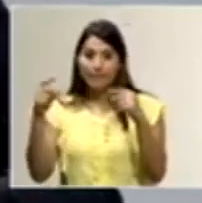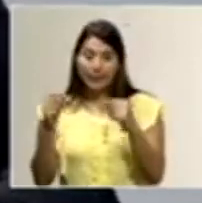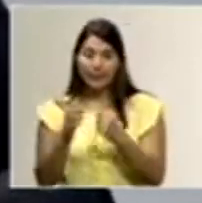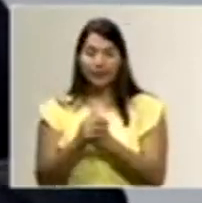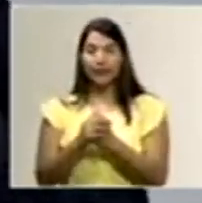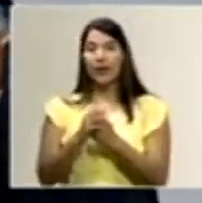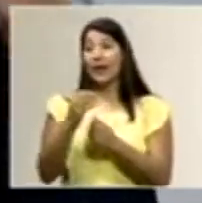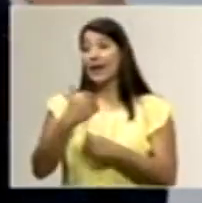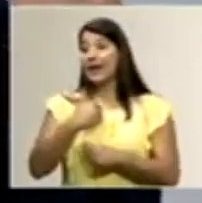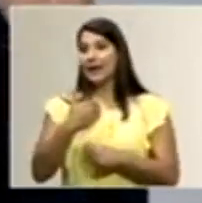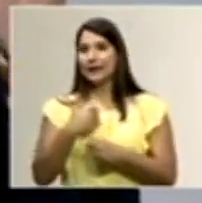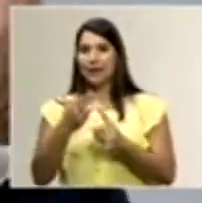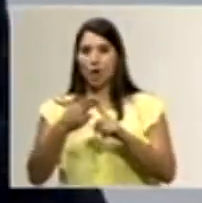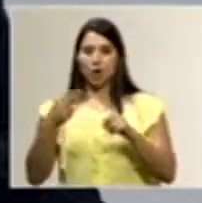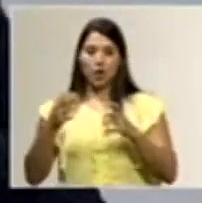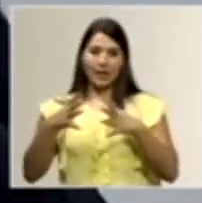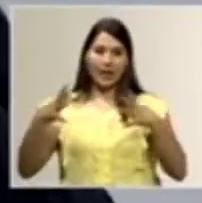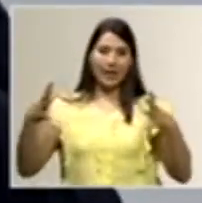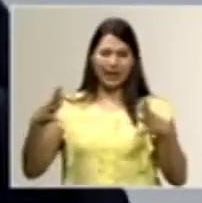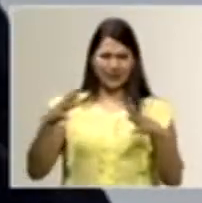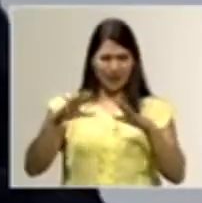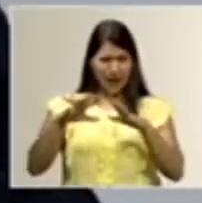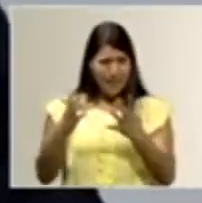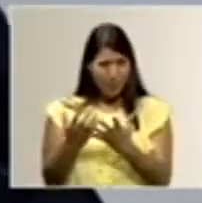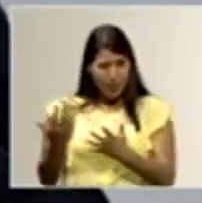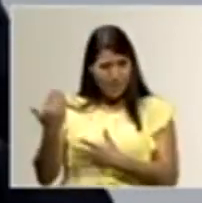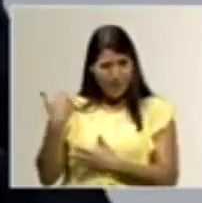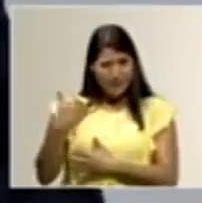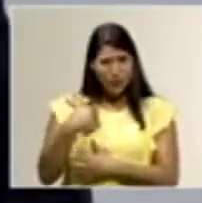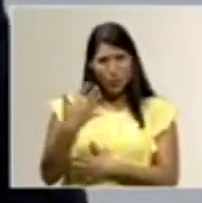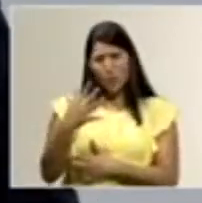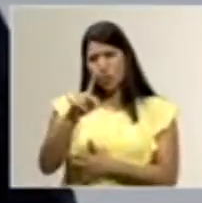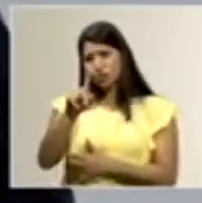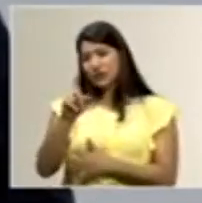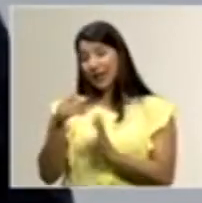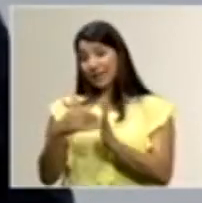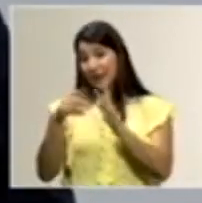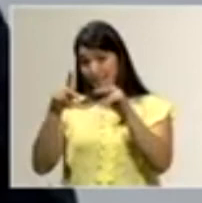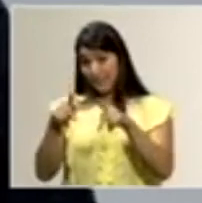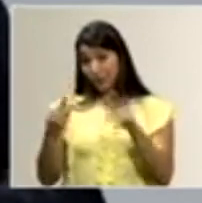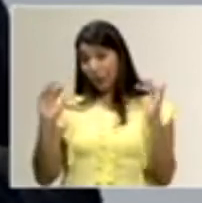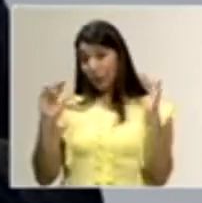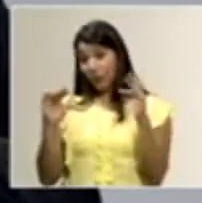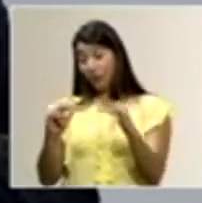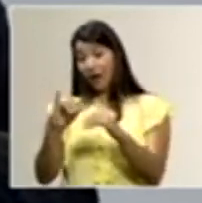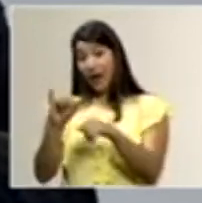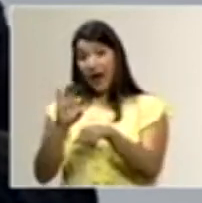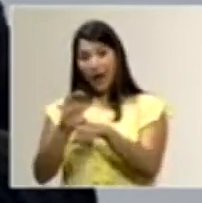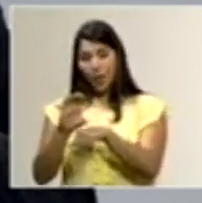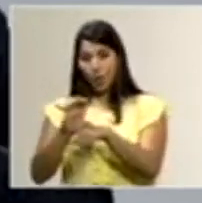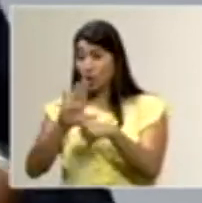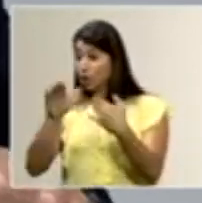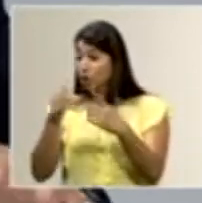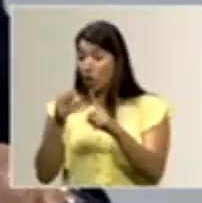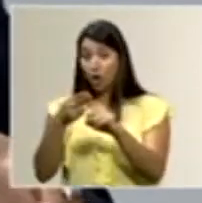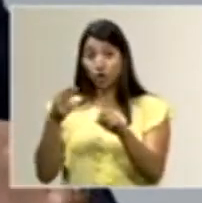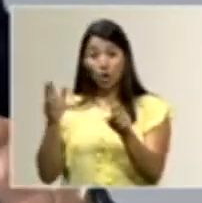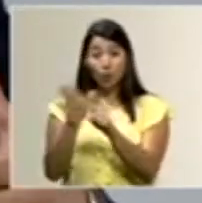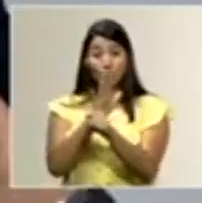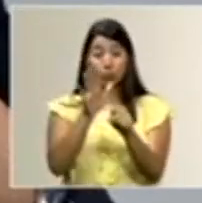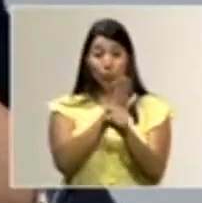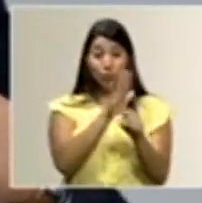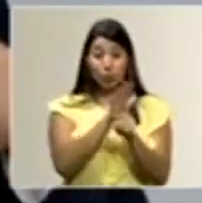tiene grandes hoteles. El Mundial pasado, que tuvimos más o menos 100 mil personas en el lado de Jacob, todos los hoteles se llenaron,